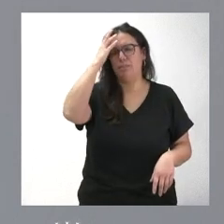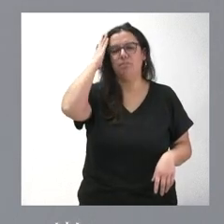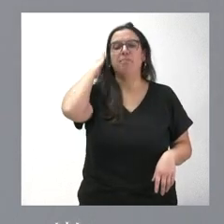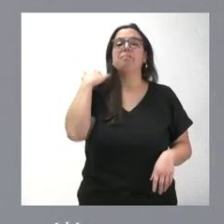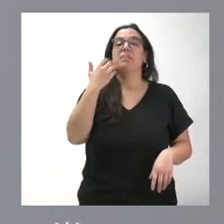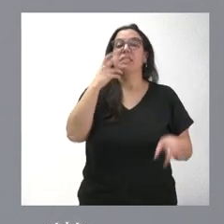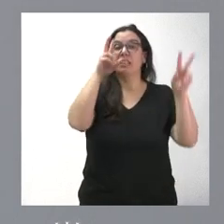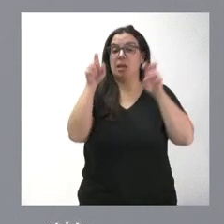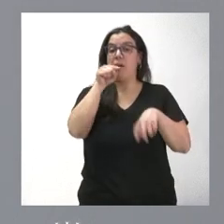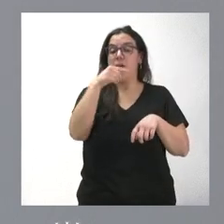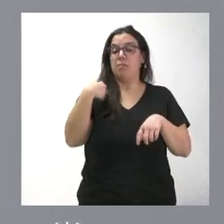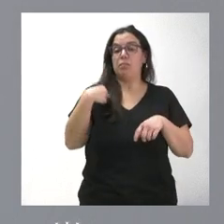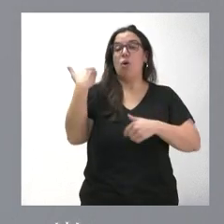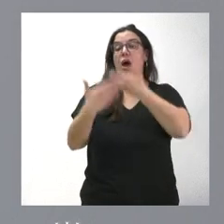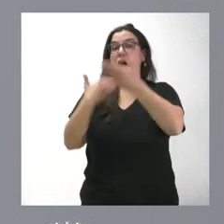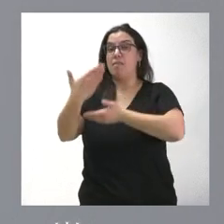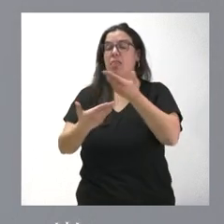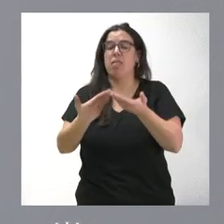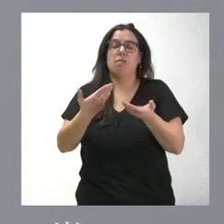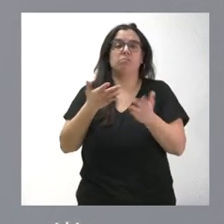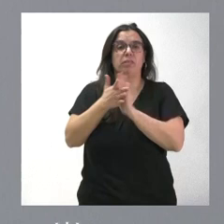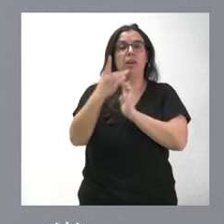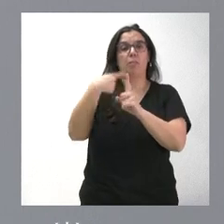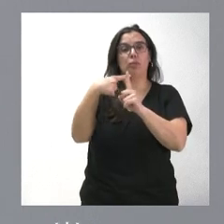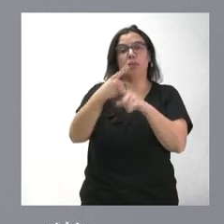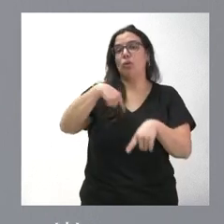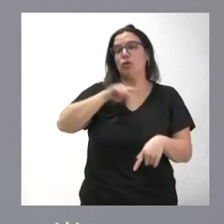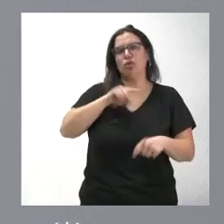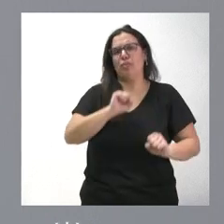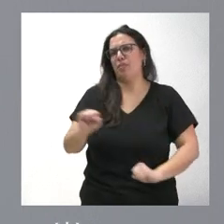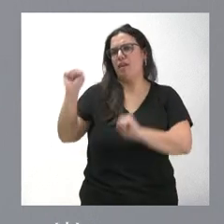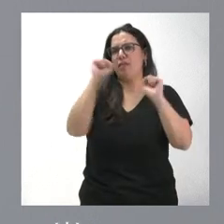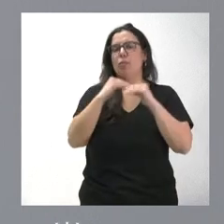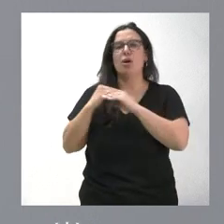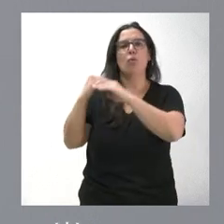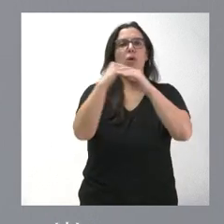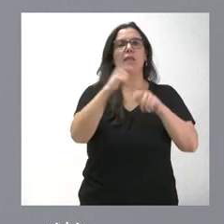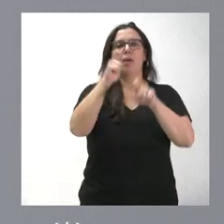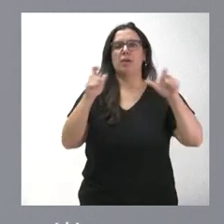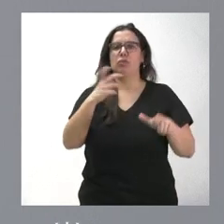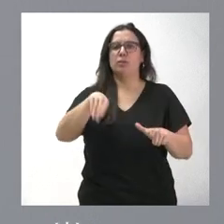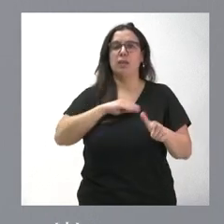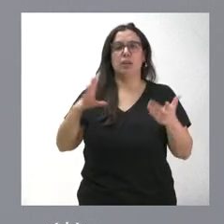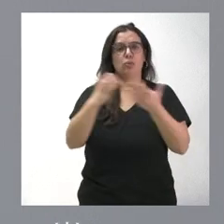avanzan en esos temas entendemos que sería positivo. Nosotros defendemos claramente la igualdad entre todos los españoles y van donde vivan.